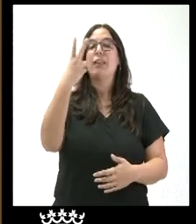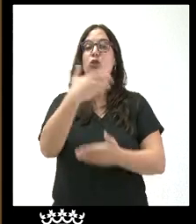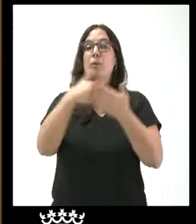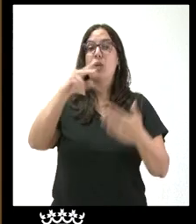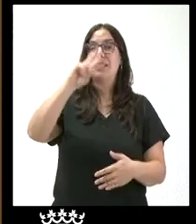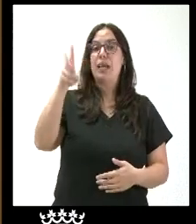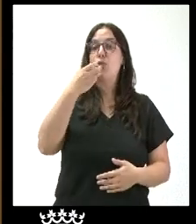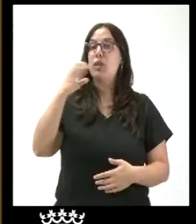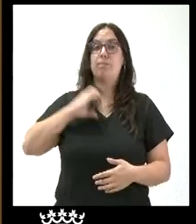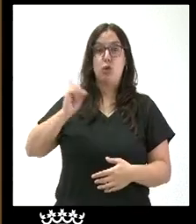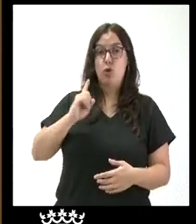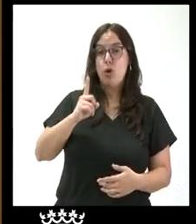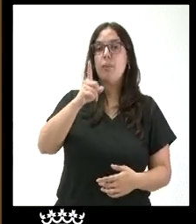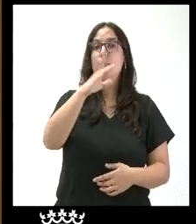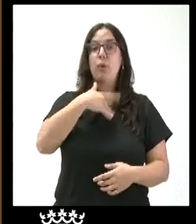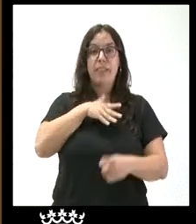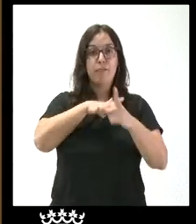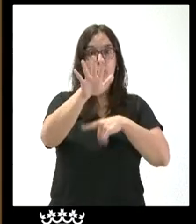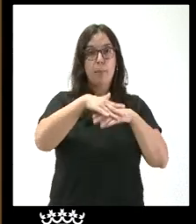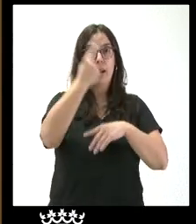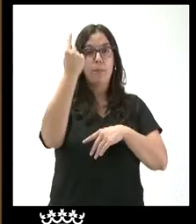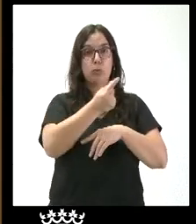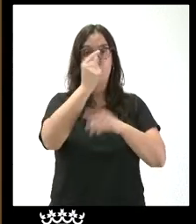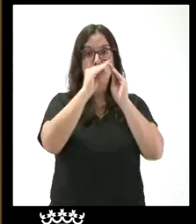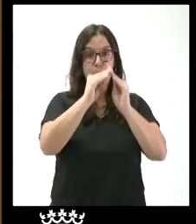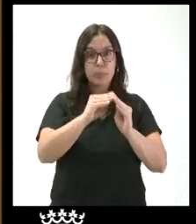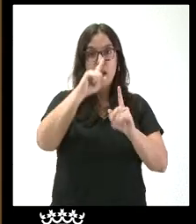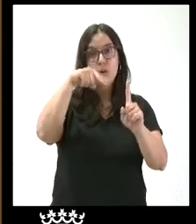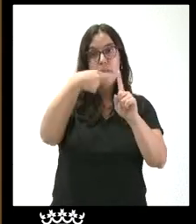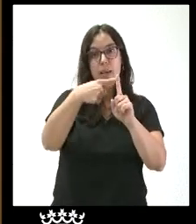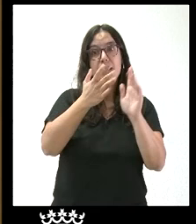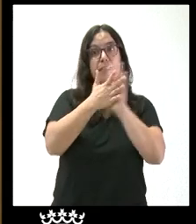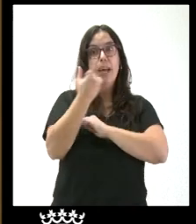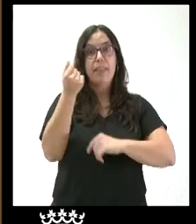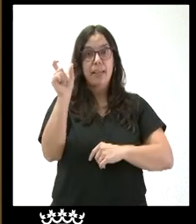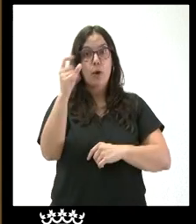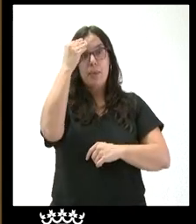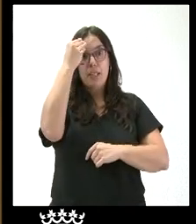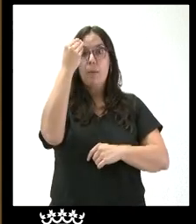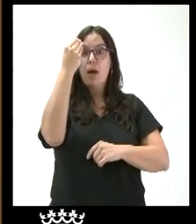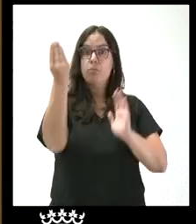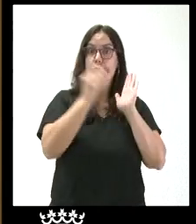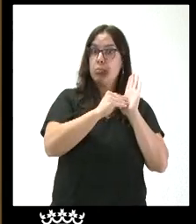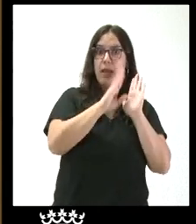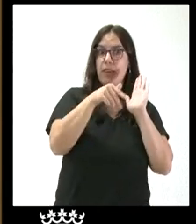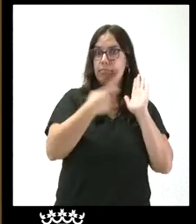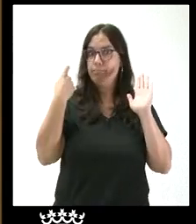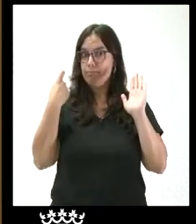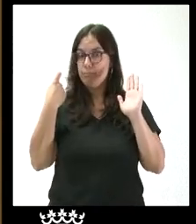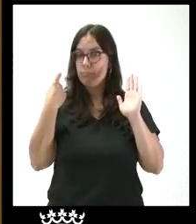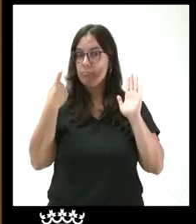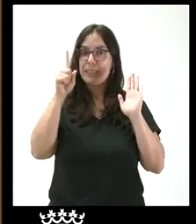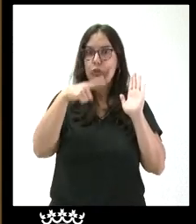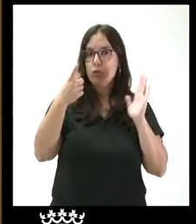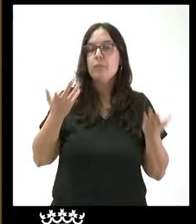influir de alguna forma en la elaboración de los presupuestos del próximo año. Es decir, es un dinero que contaban y, en principio, no